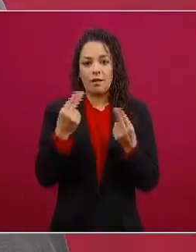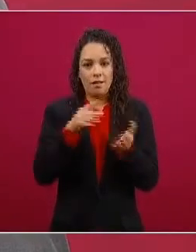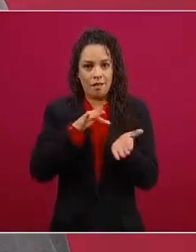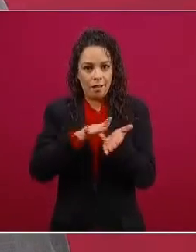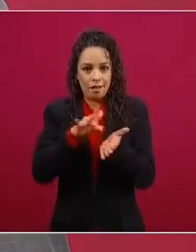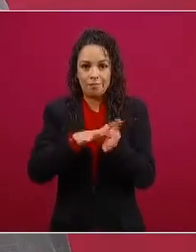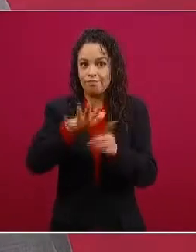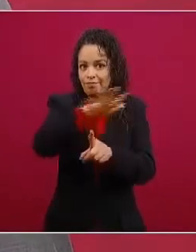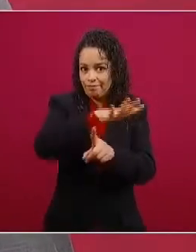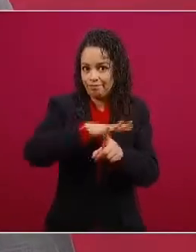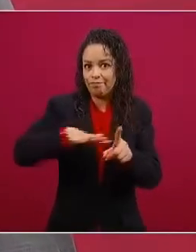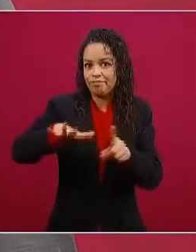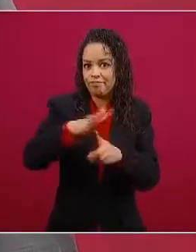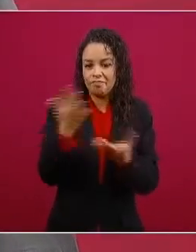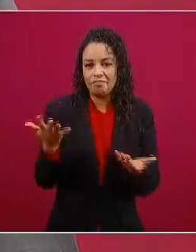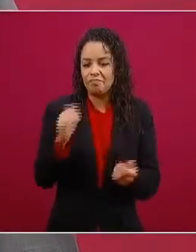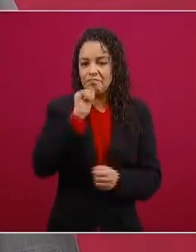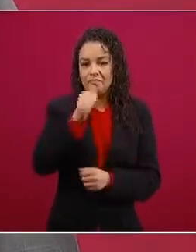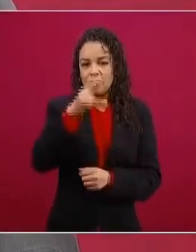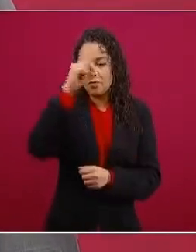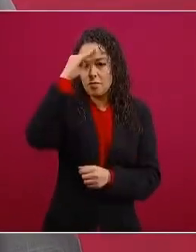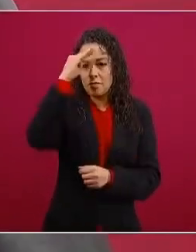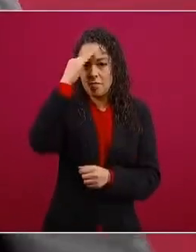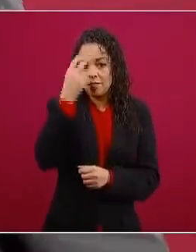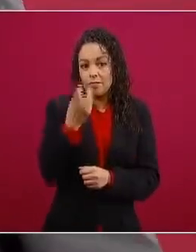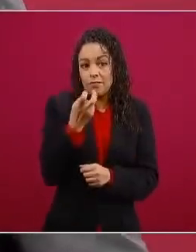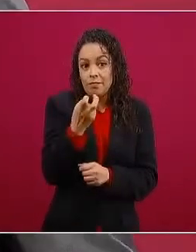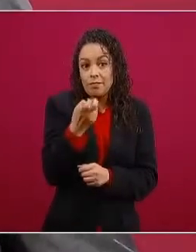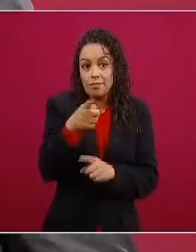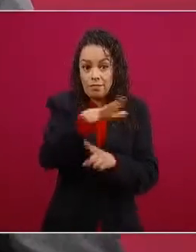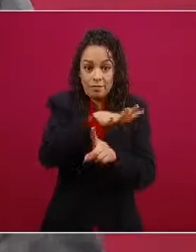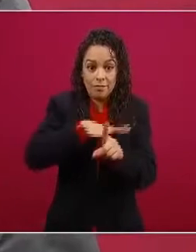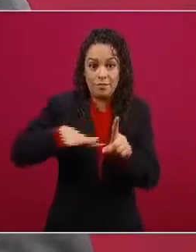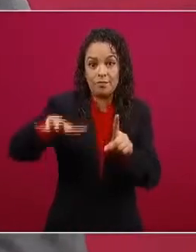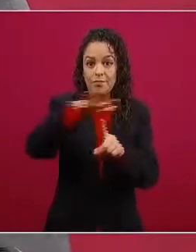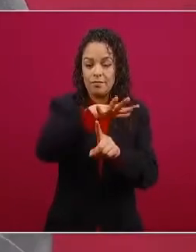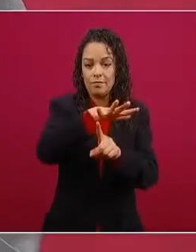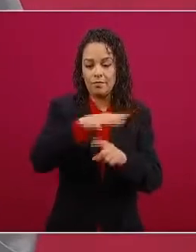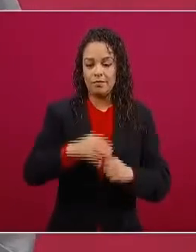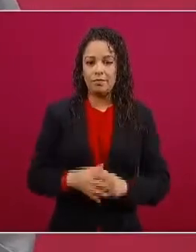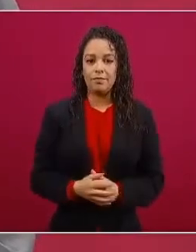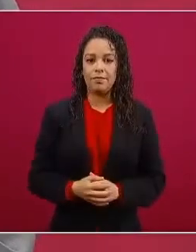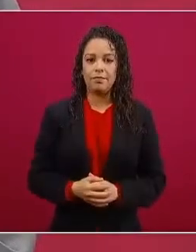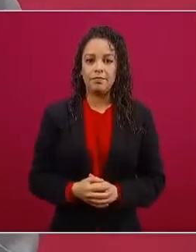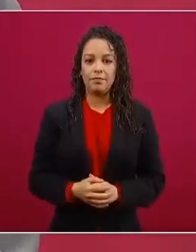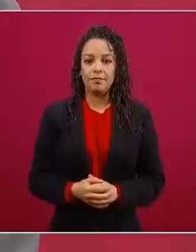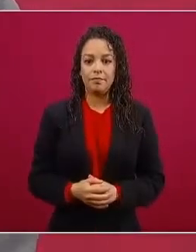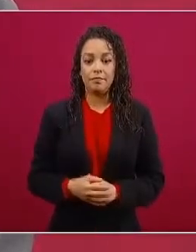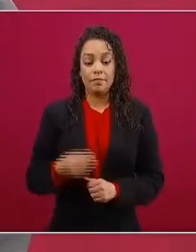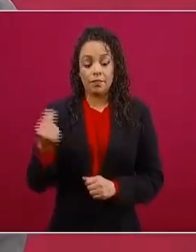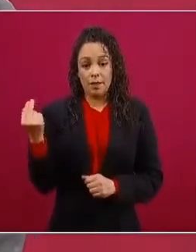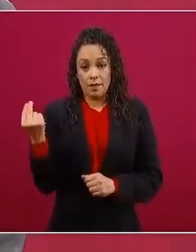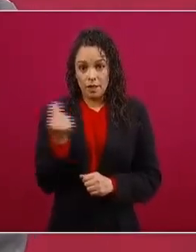hay que replantearnos hasta los parámetros